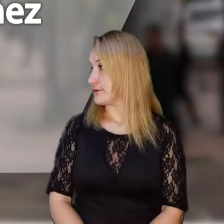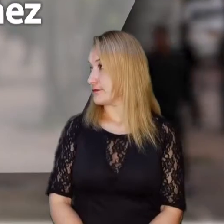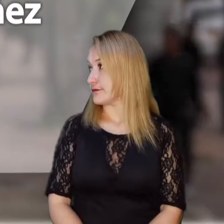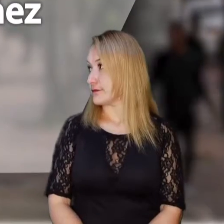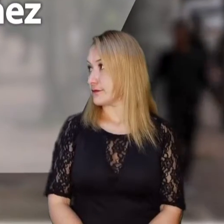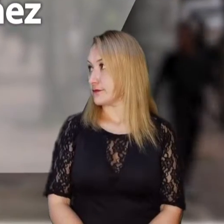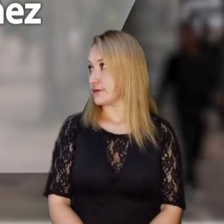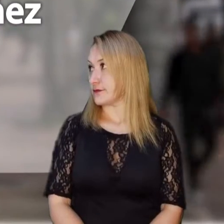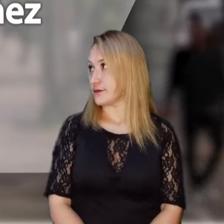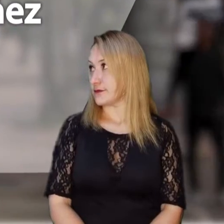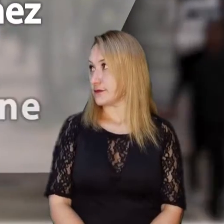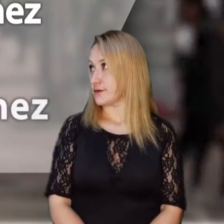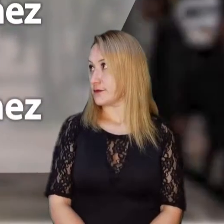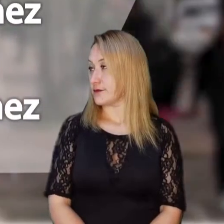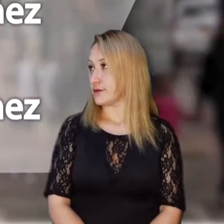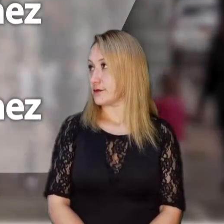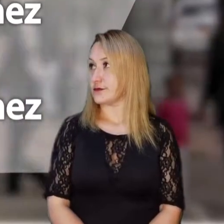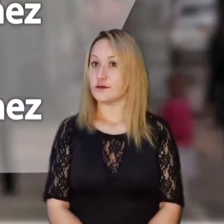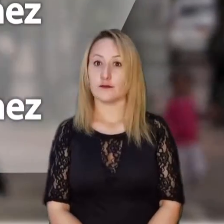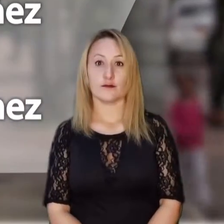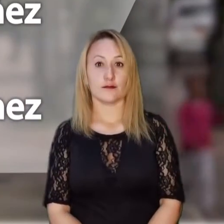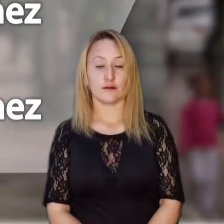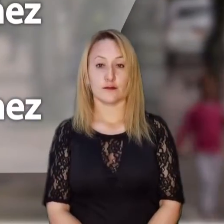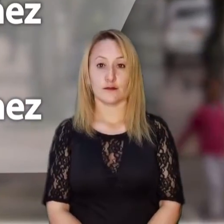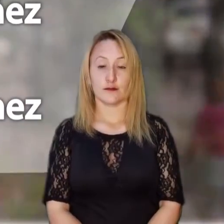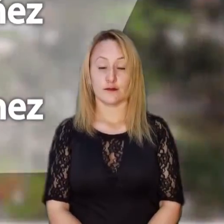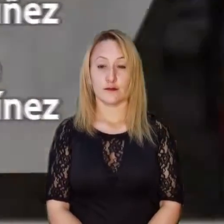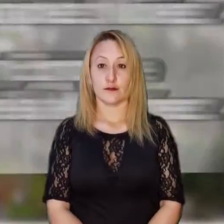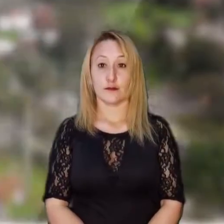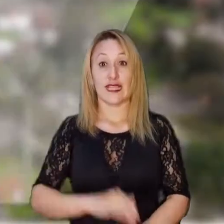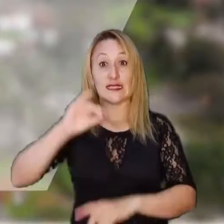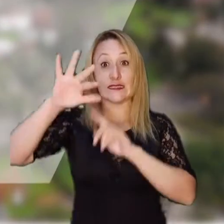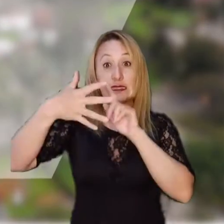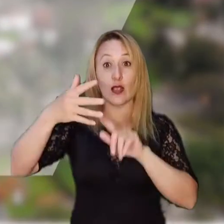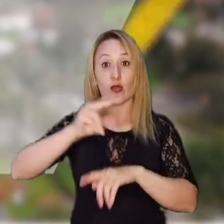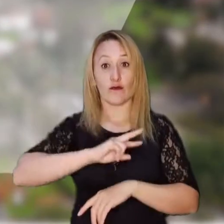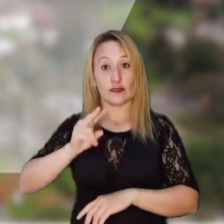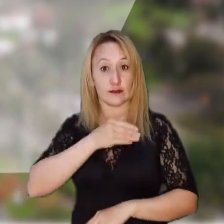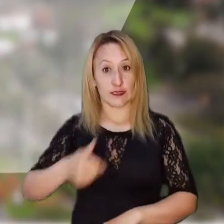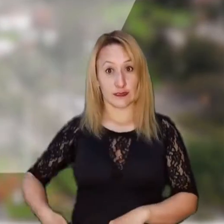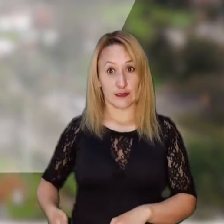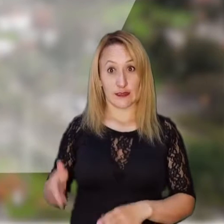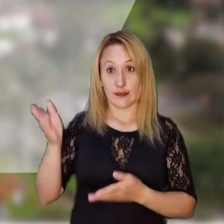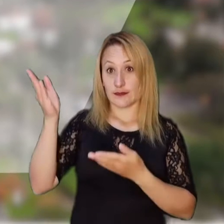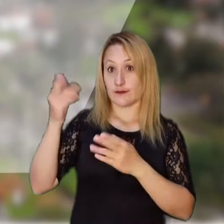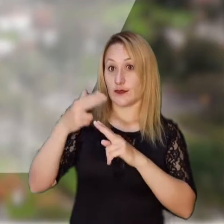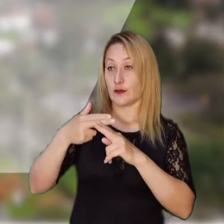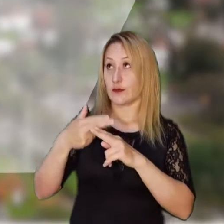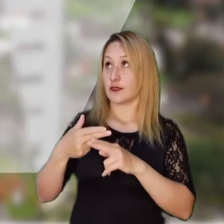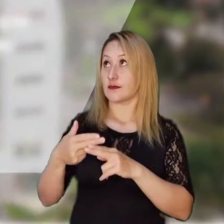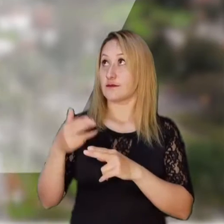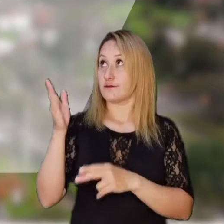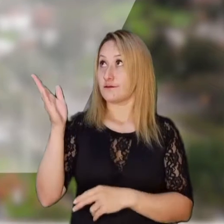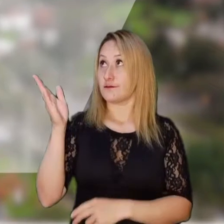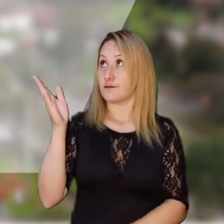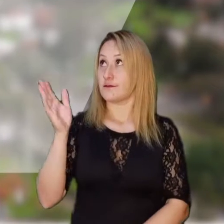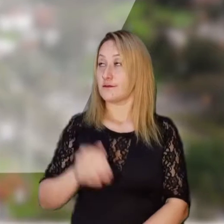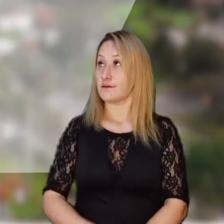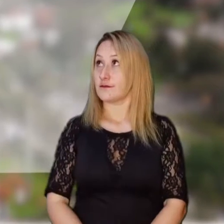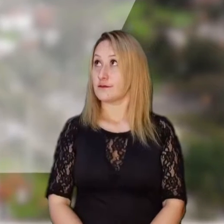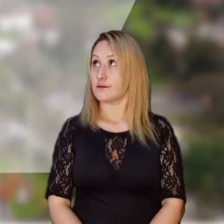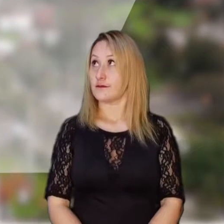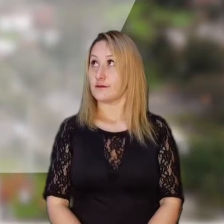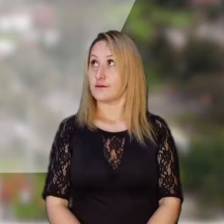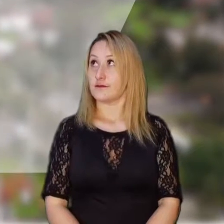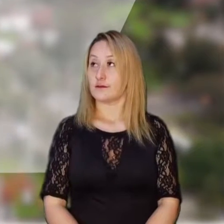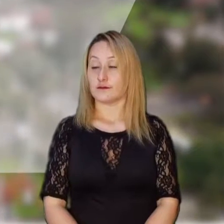Tomás Hernández Núñez y a Mauri Enrique de la Esprella Martínez, y los cinco vicepresidentes financieros son Carolina González